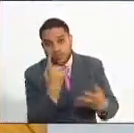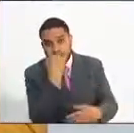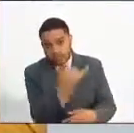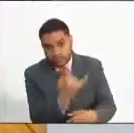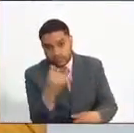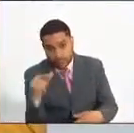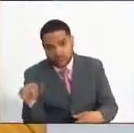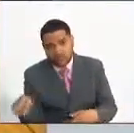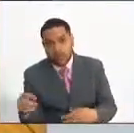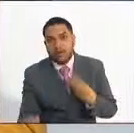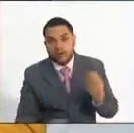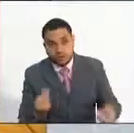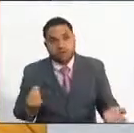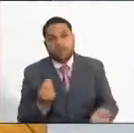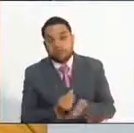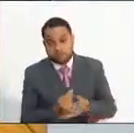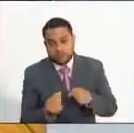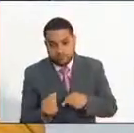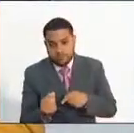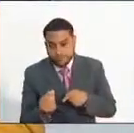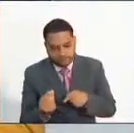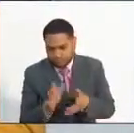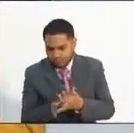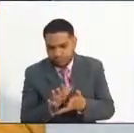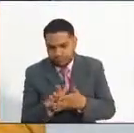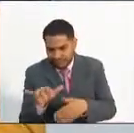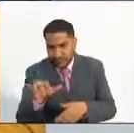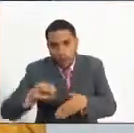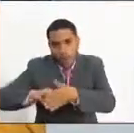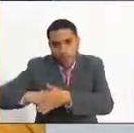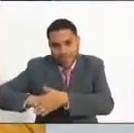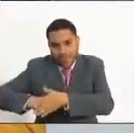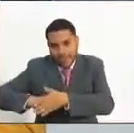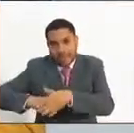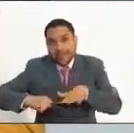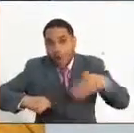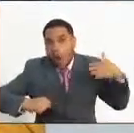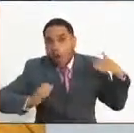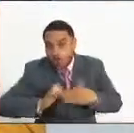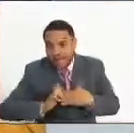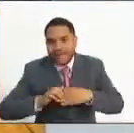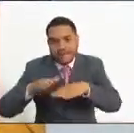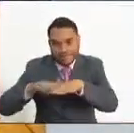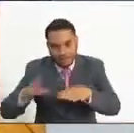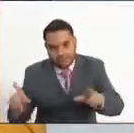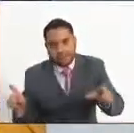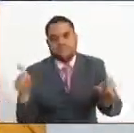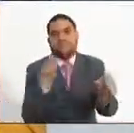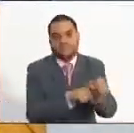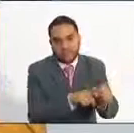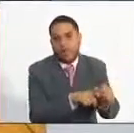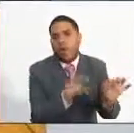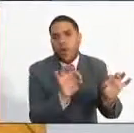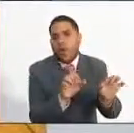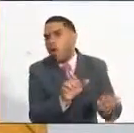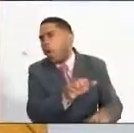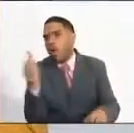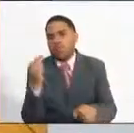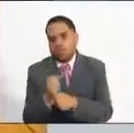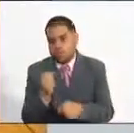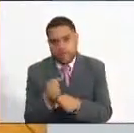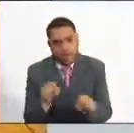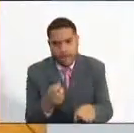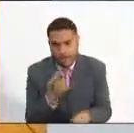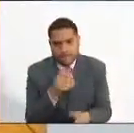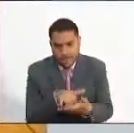convocatoria se inscriban en el mismo empleo al que ya se han presentado o en otro empleo, en cualquiera de los